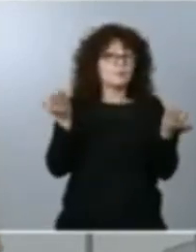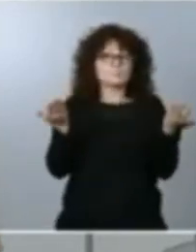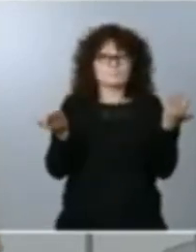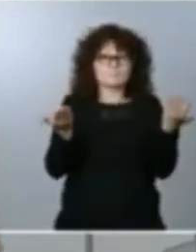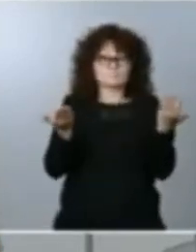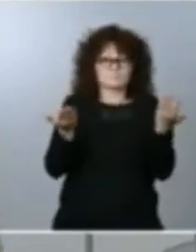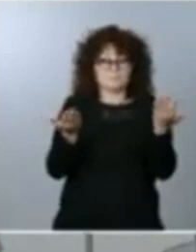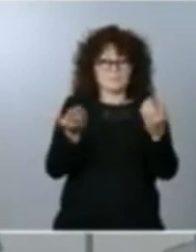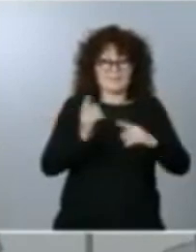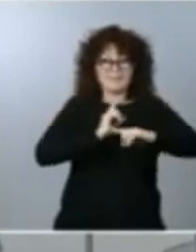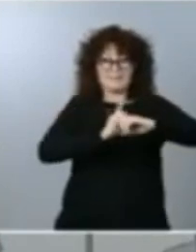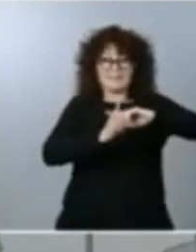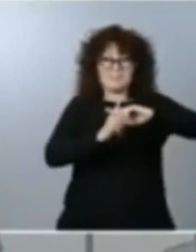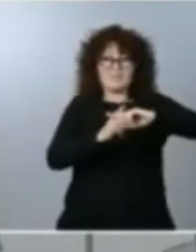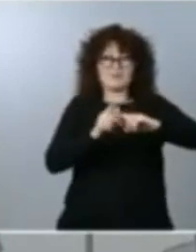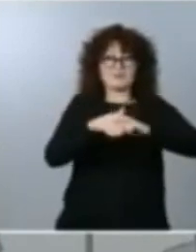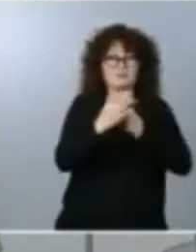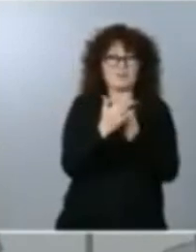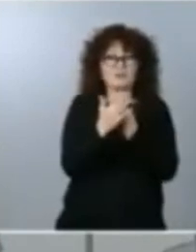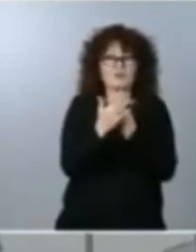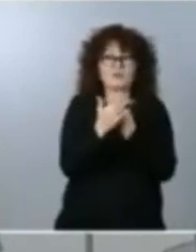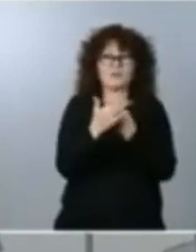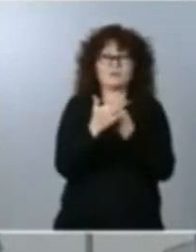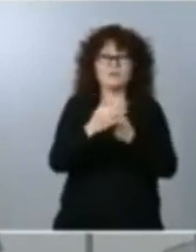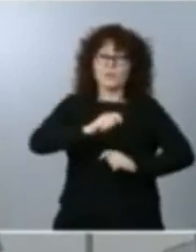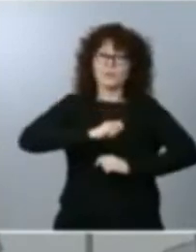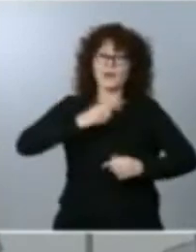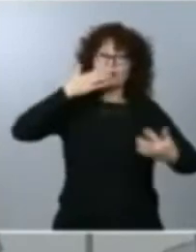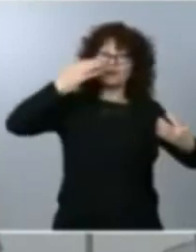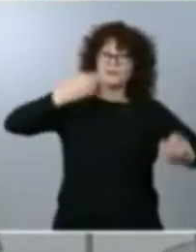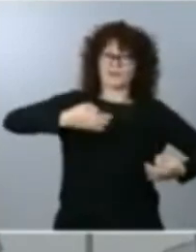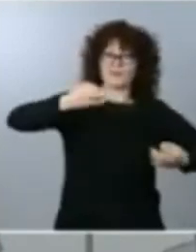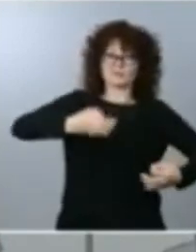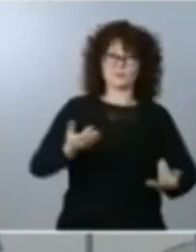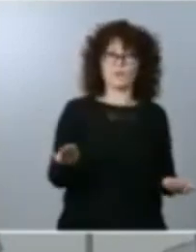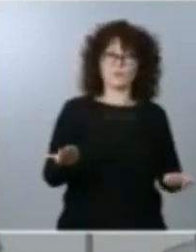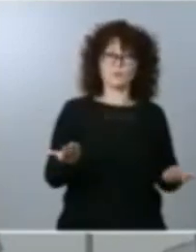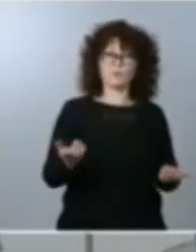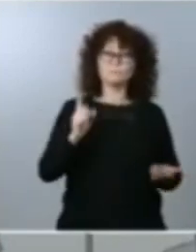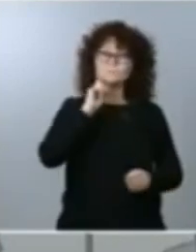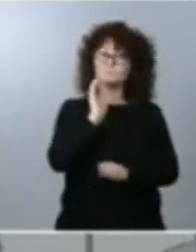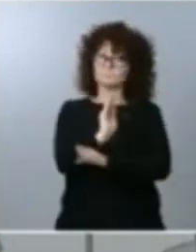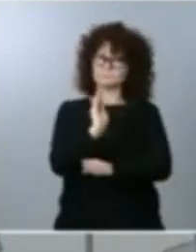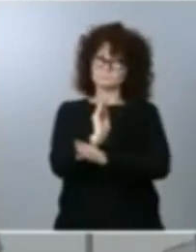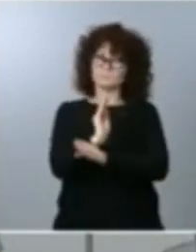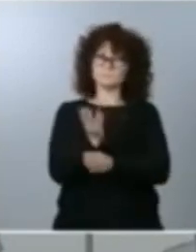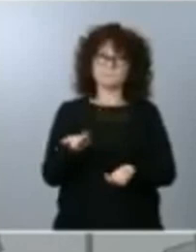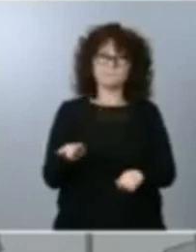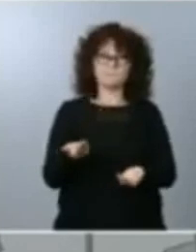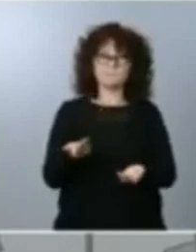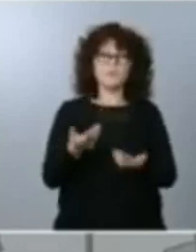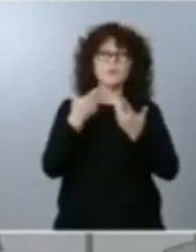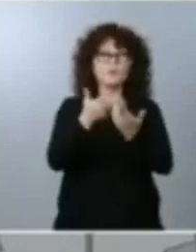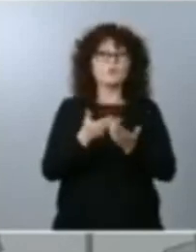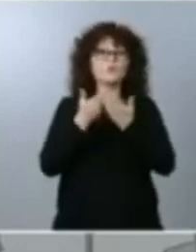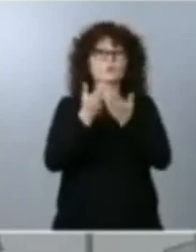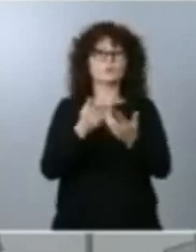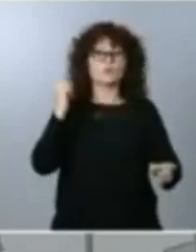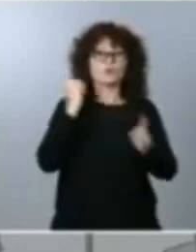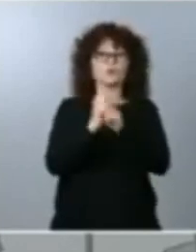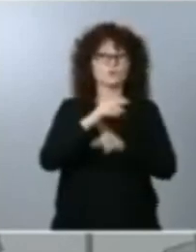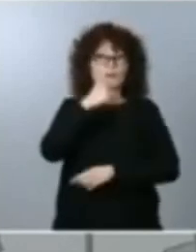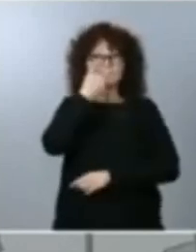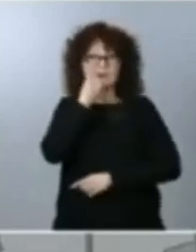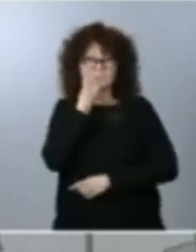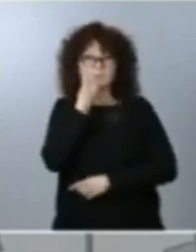y el riesgo para sus vidas que sufren en la mayor parte de los casos y junto con esa lucha contra las mafias lo que tenemos